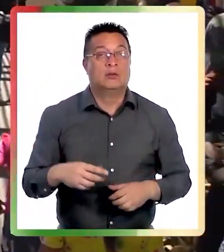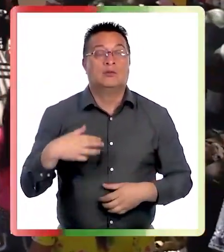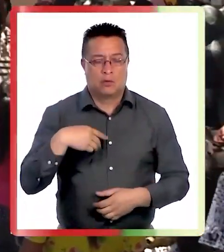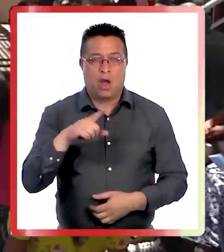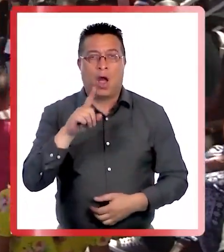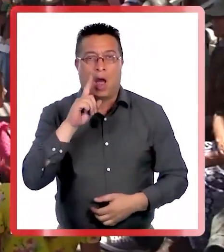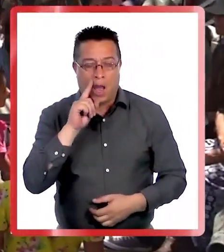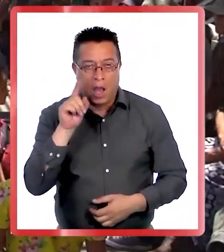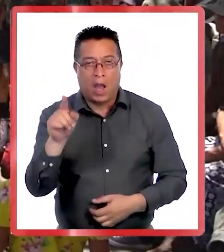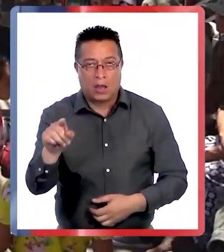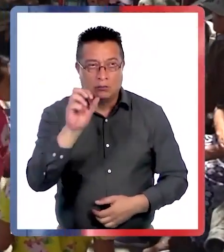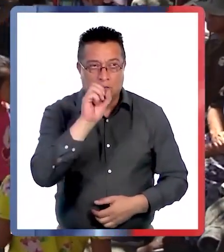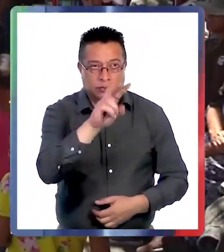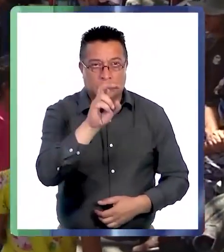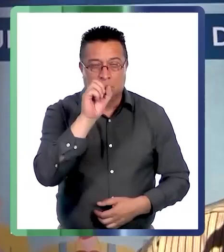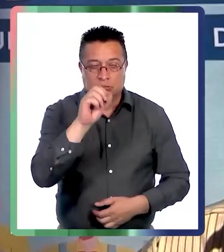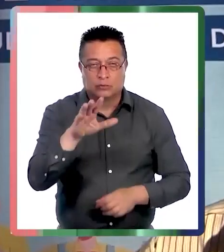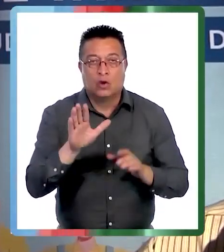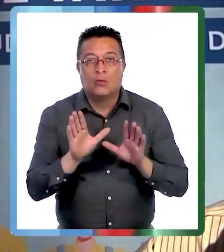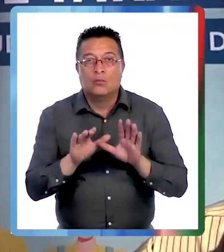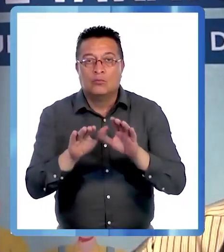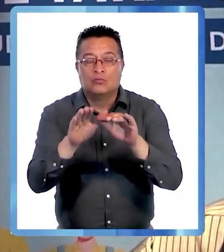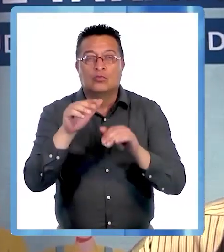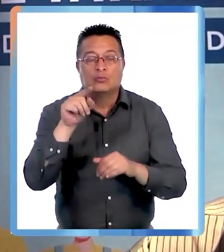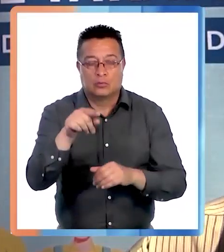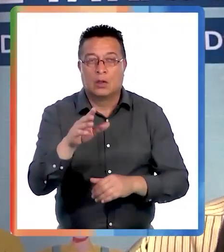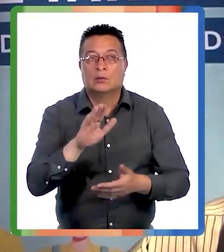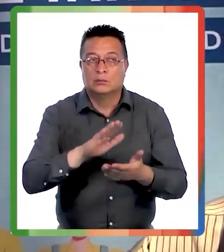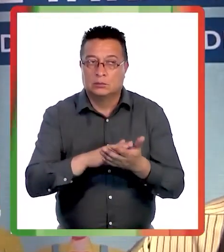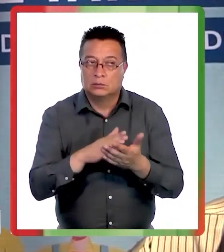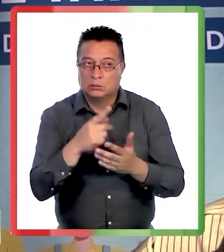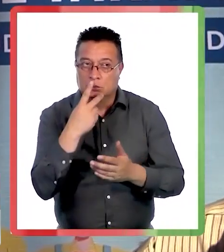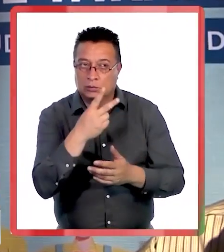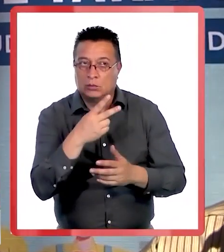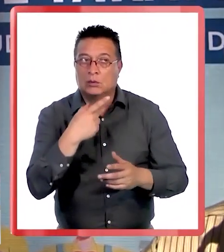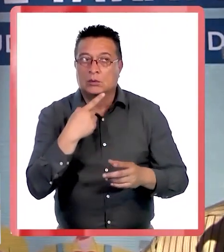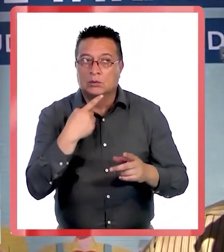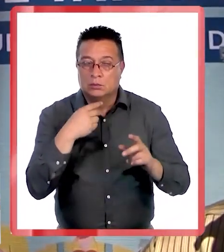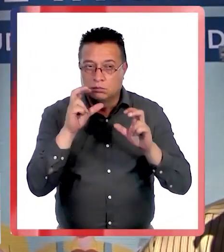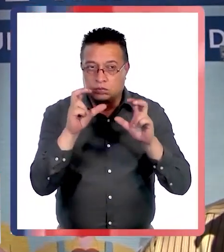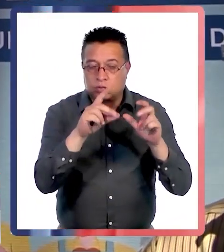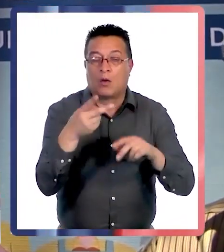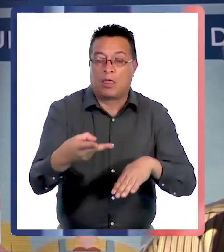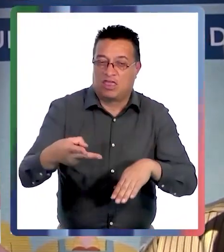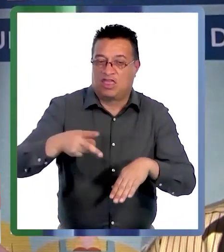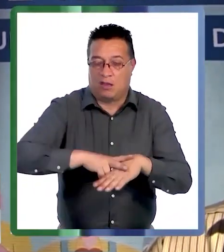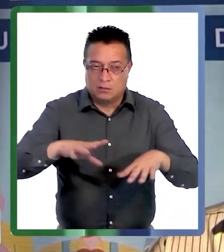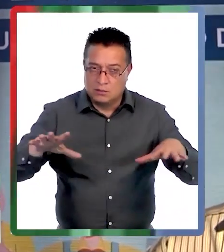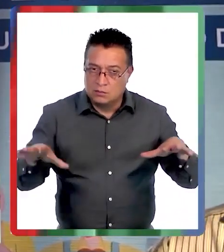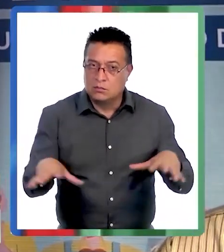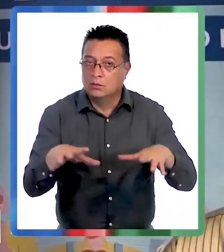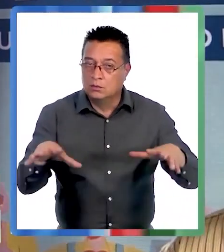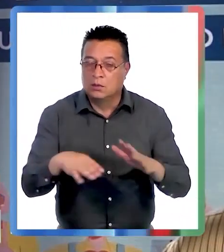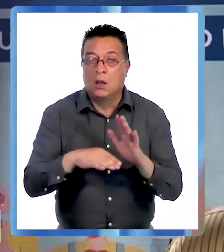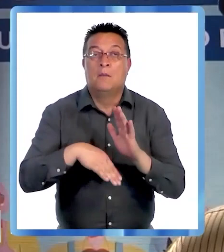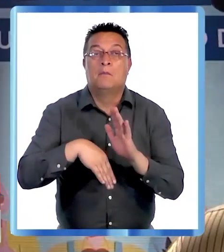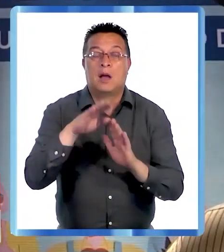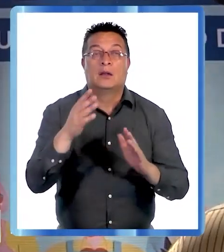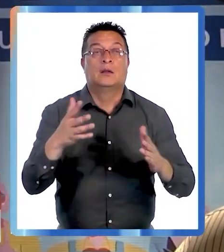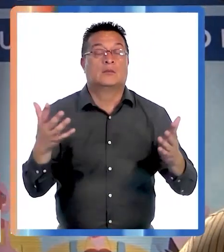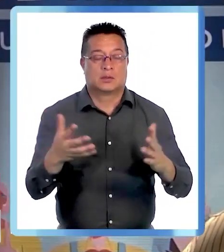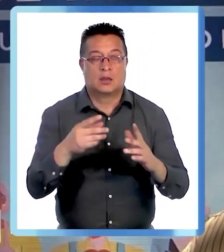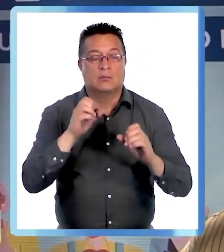tenido avistamientos de mosquitos de interés sanitario y por lo tanto eso nos hace redoblar los esfuerzos en